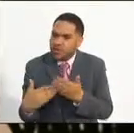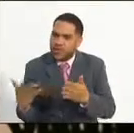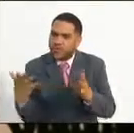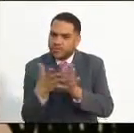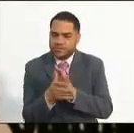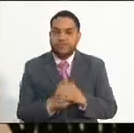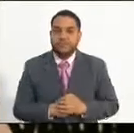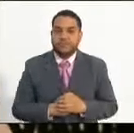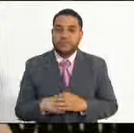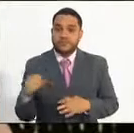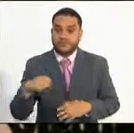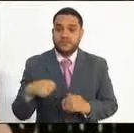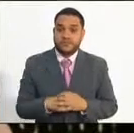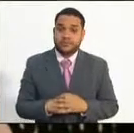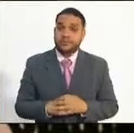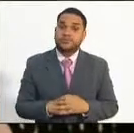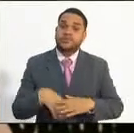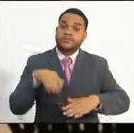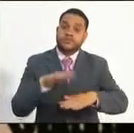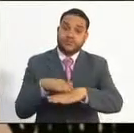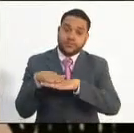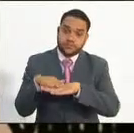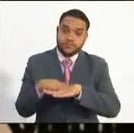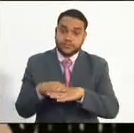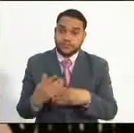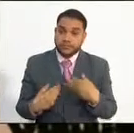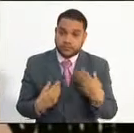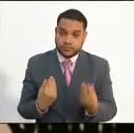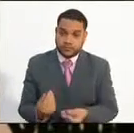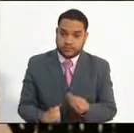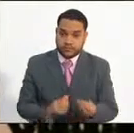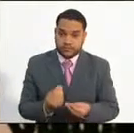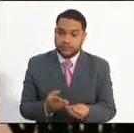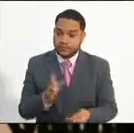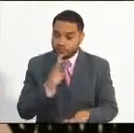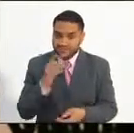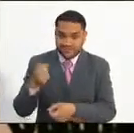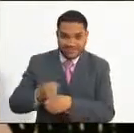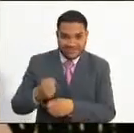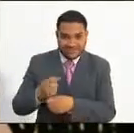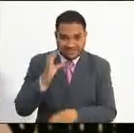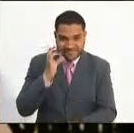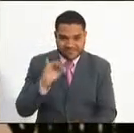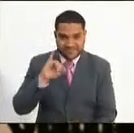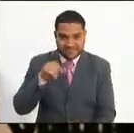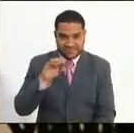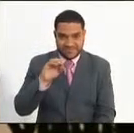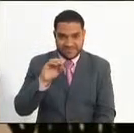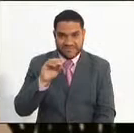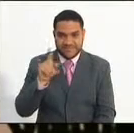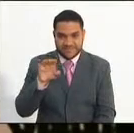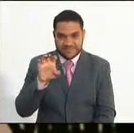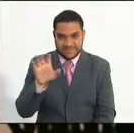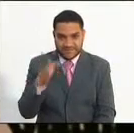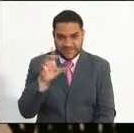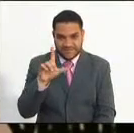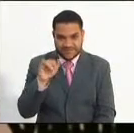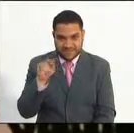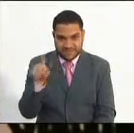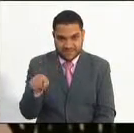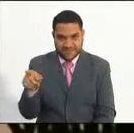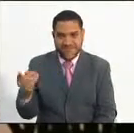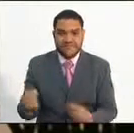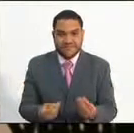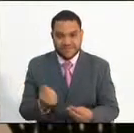Bueno, es preciso señalar que para el despacho del doctor José Lías Acosta, despacho a cargo de las convocatorias